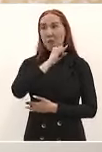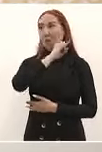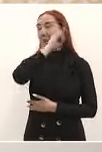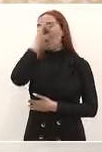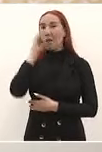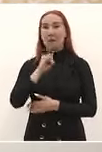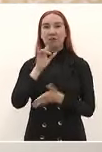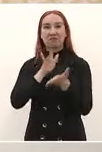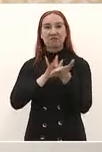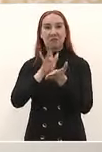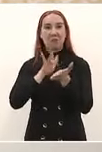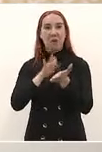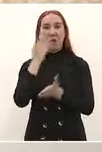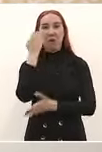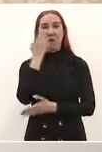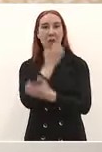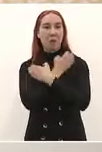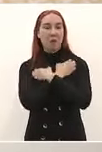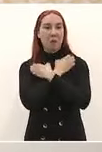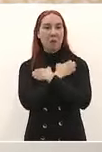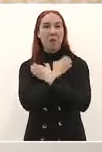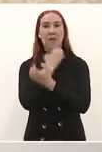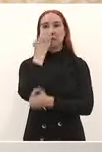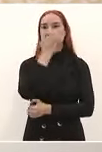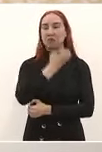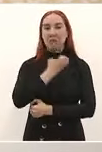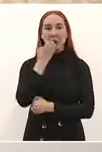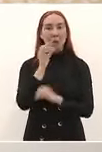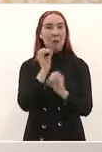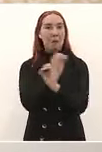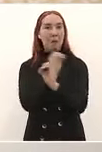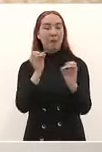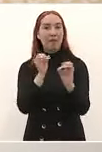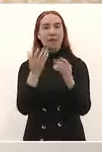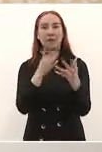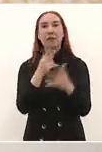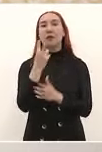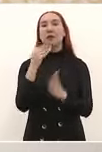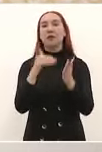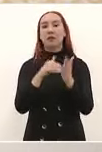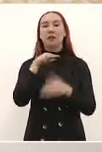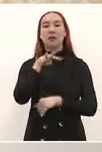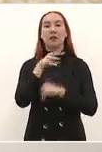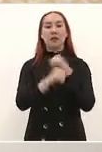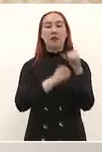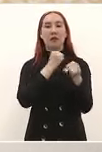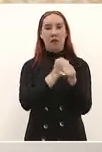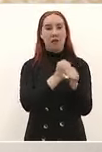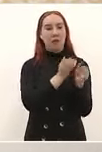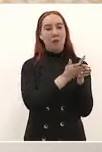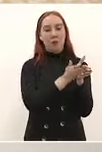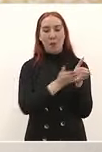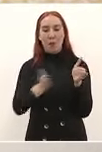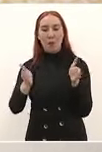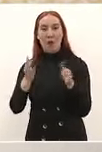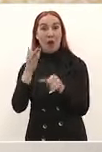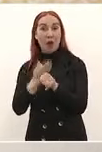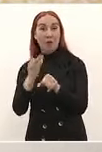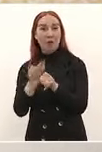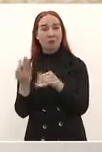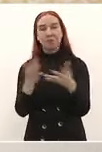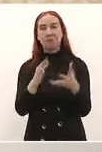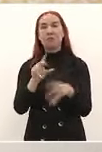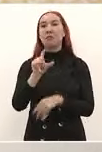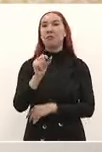en la educación en este país en total desde el año 2019 y hasta hoy se han becado a más de